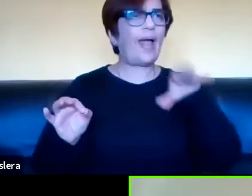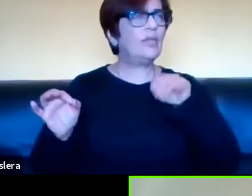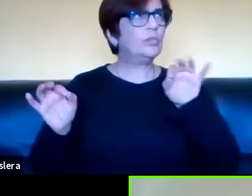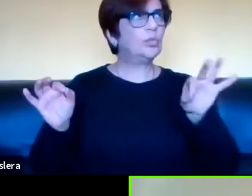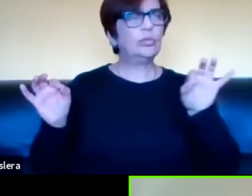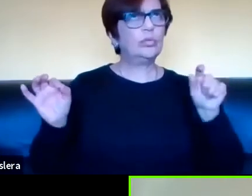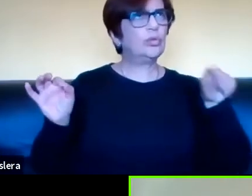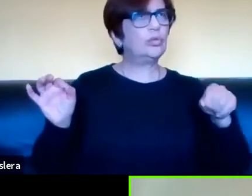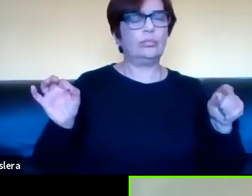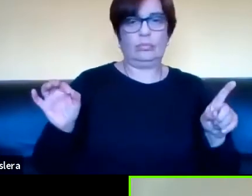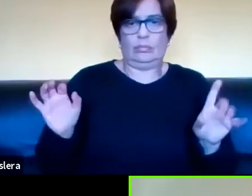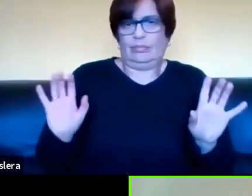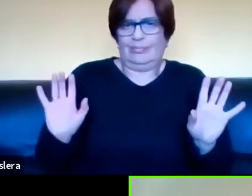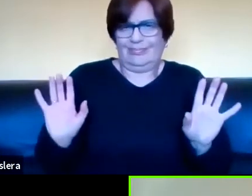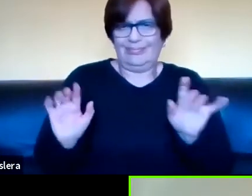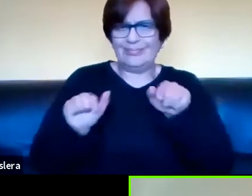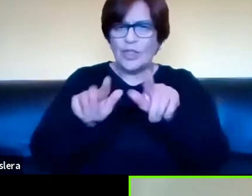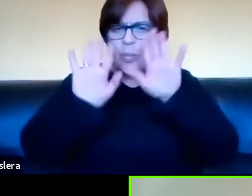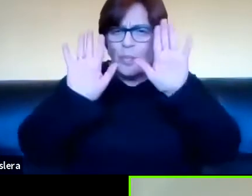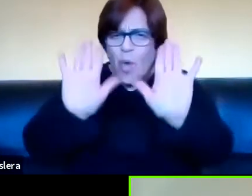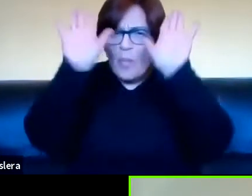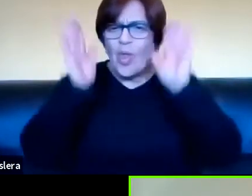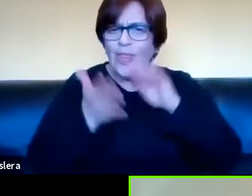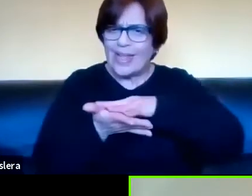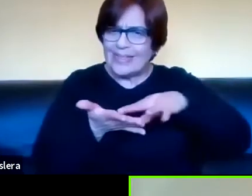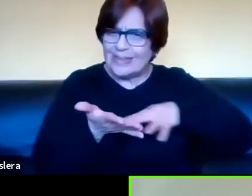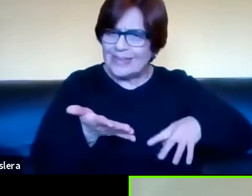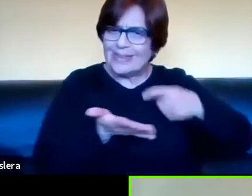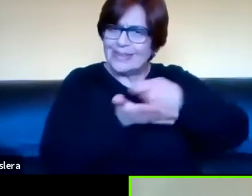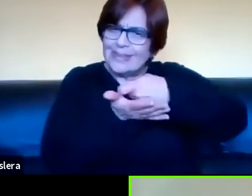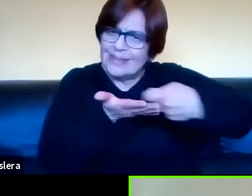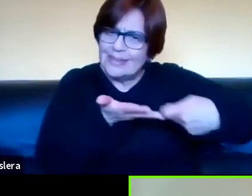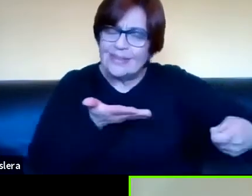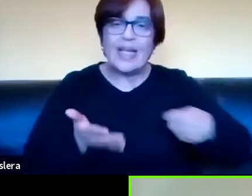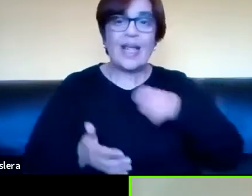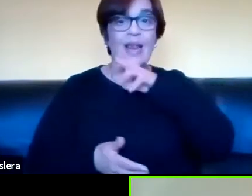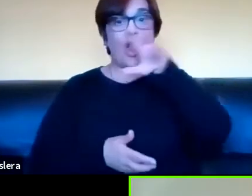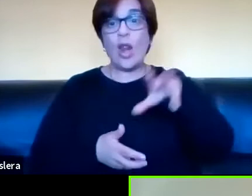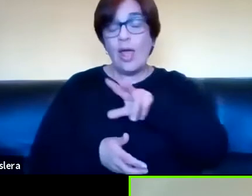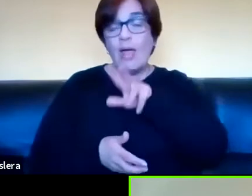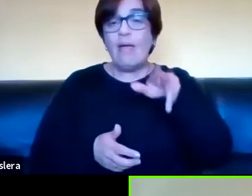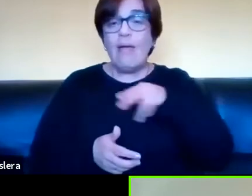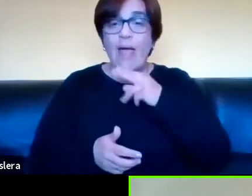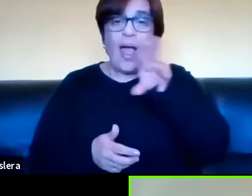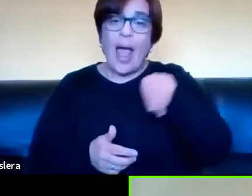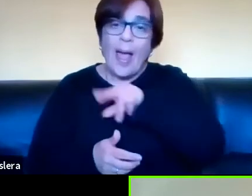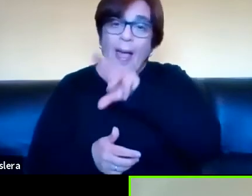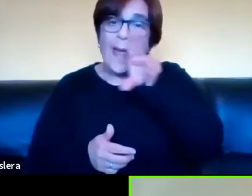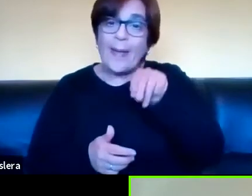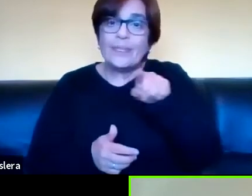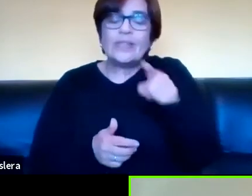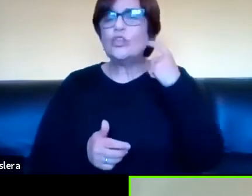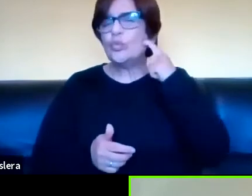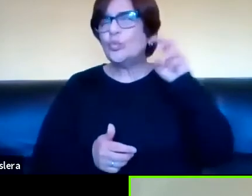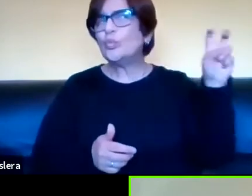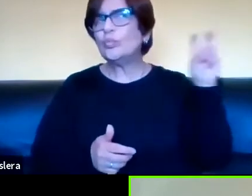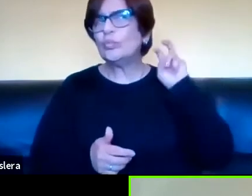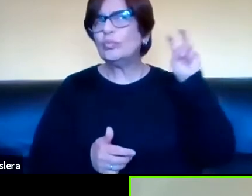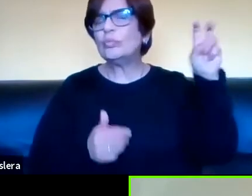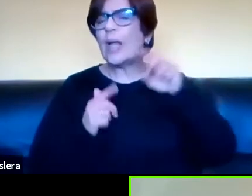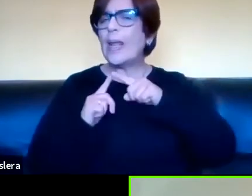todo eso pertenece a la escritura, en la oralidad lo que tenemos es un sonido que discurre y nosotros como